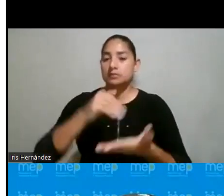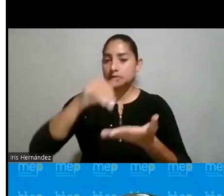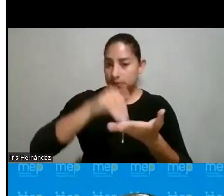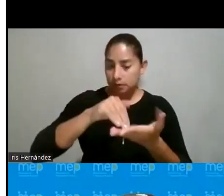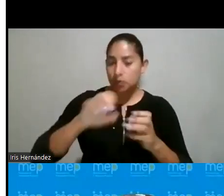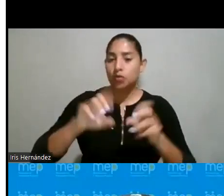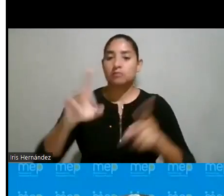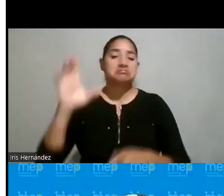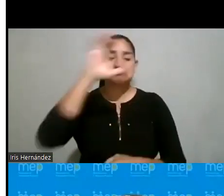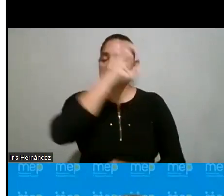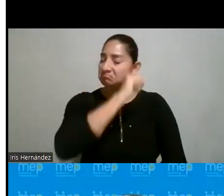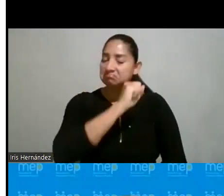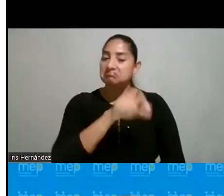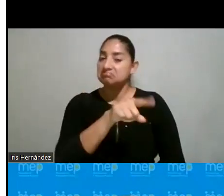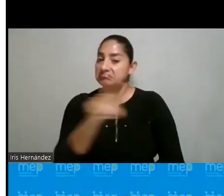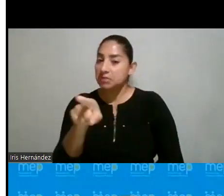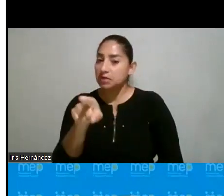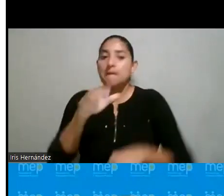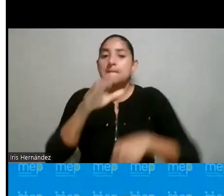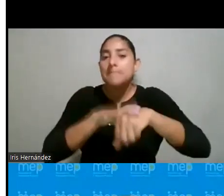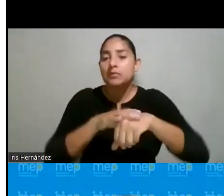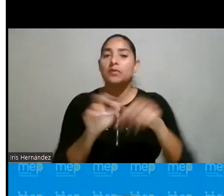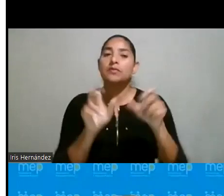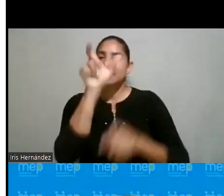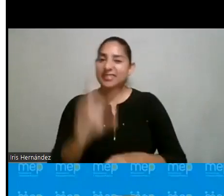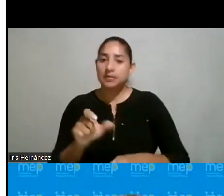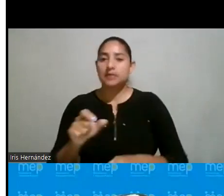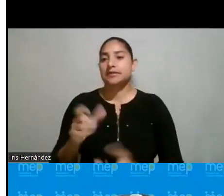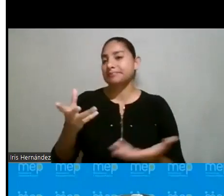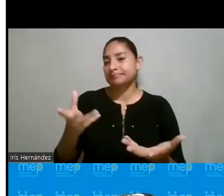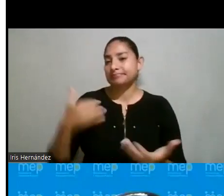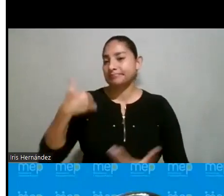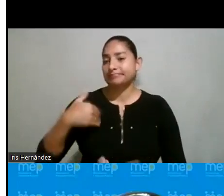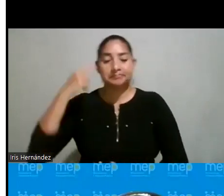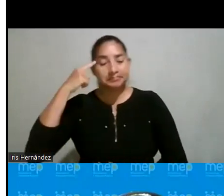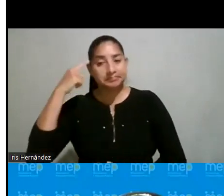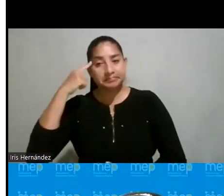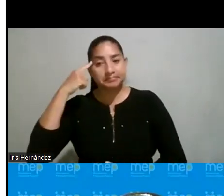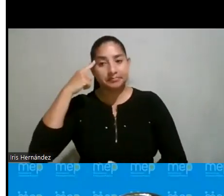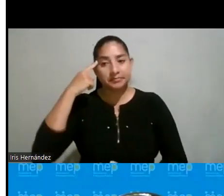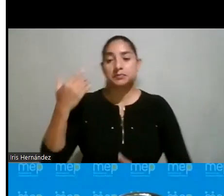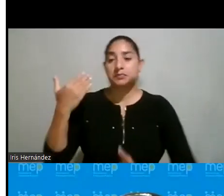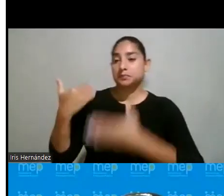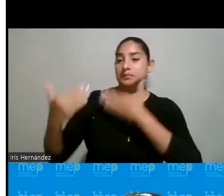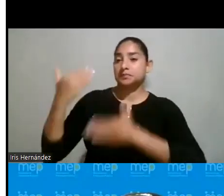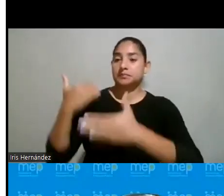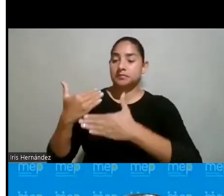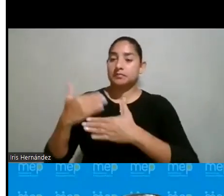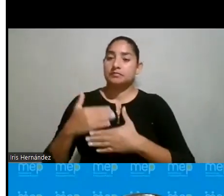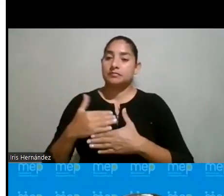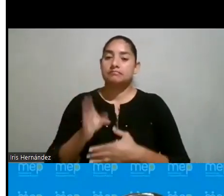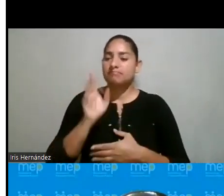no nos damos cuenta, pero también están permeadas por temas de pensar, ¿verdad? Como decíamos anteriormente, que hay unas